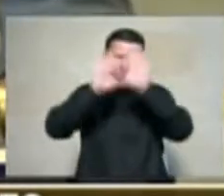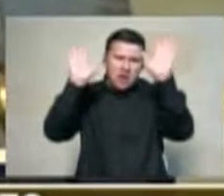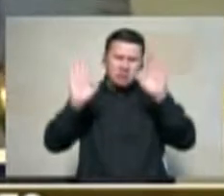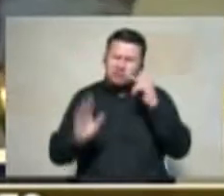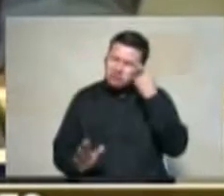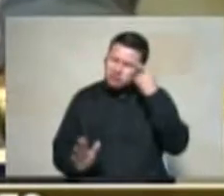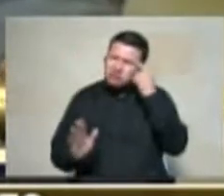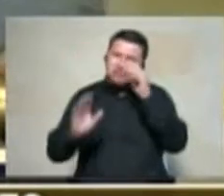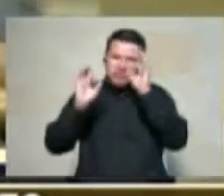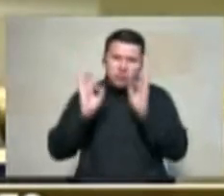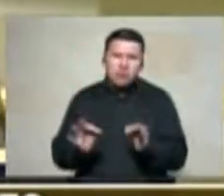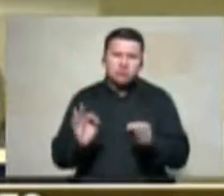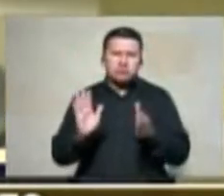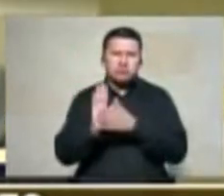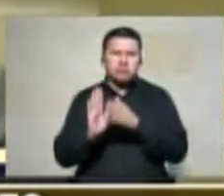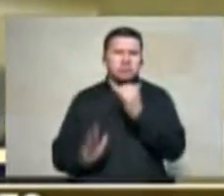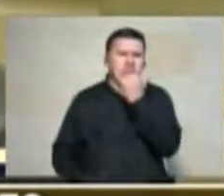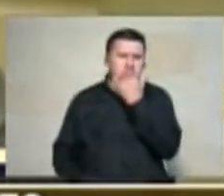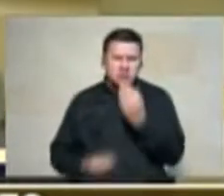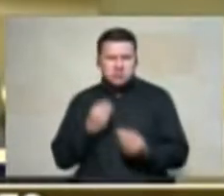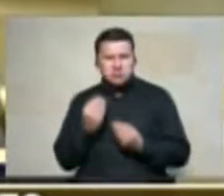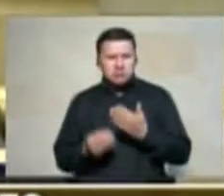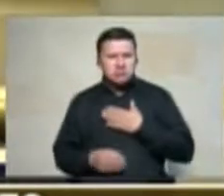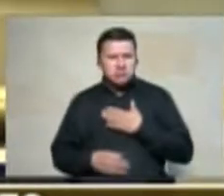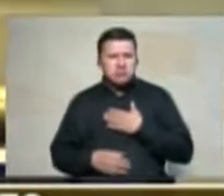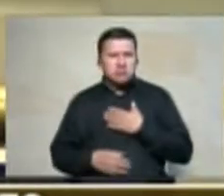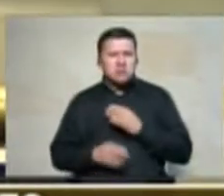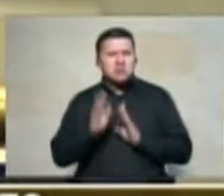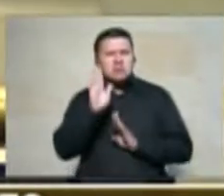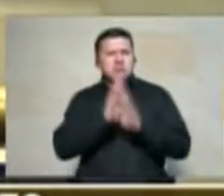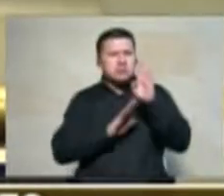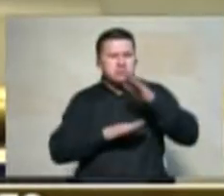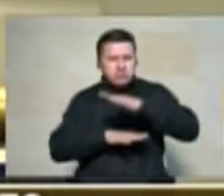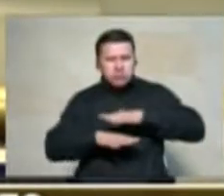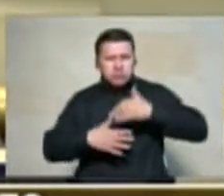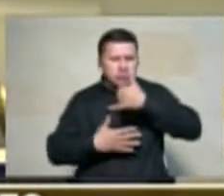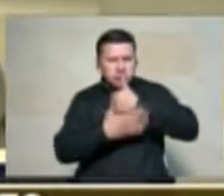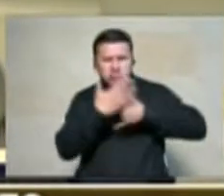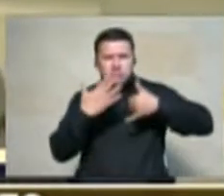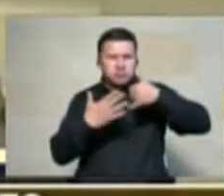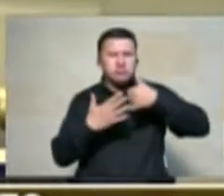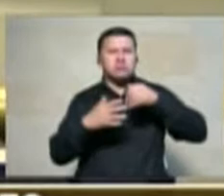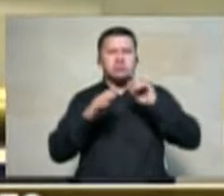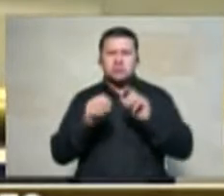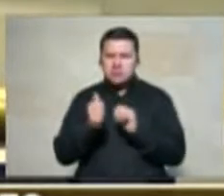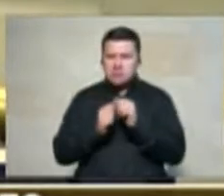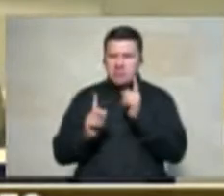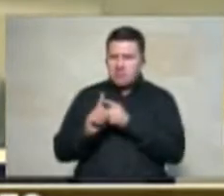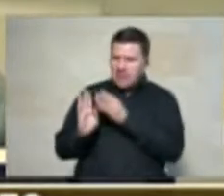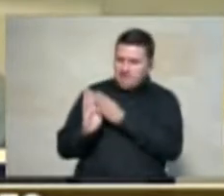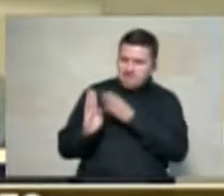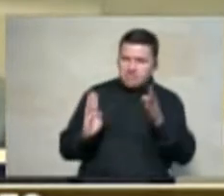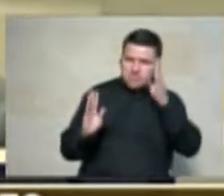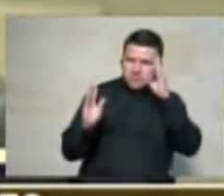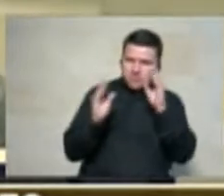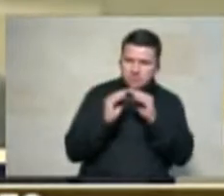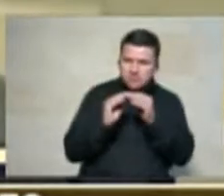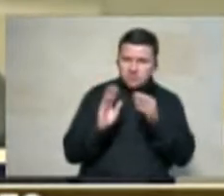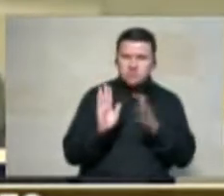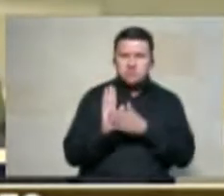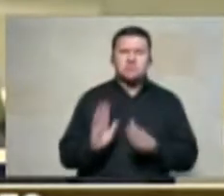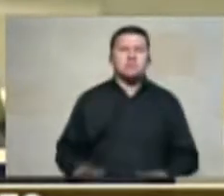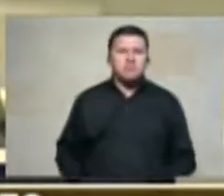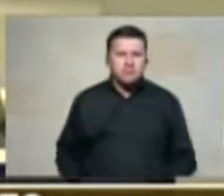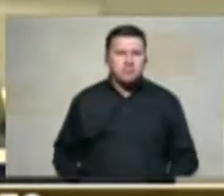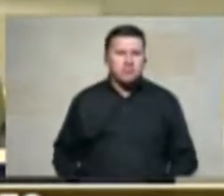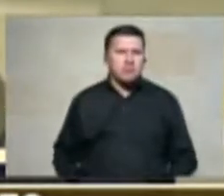lo que se puede hacer en materia de desarrollo rural en este país pasa por conciliar los intereses de los pequeños de